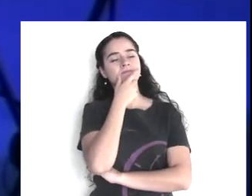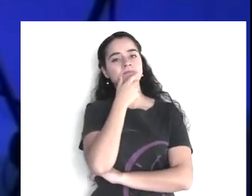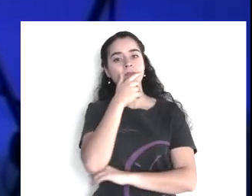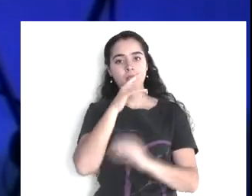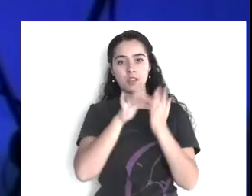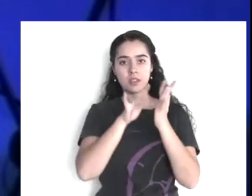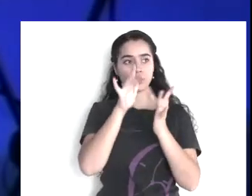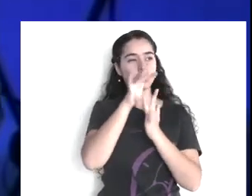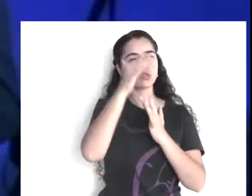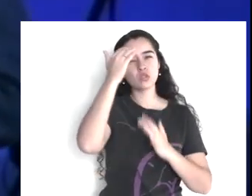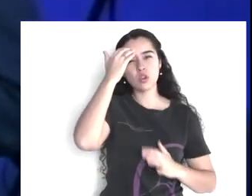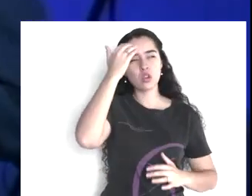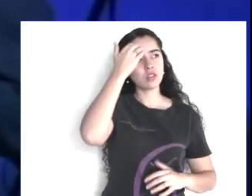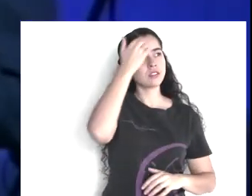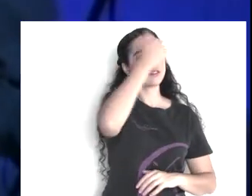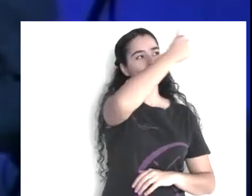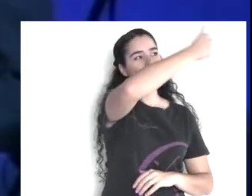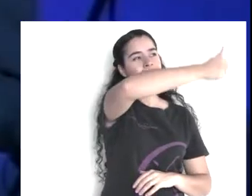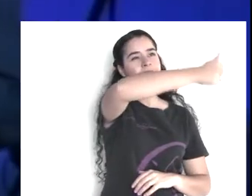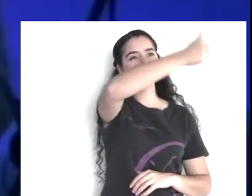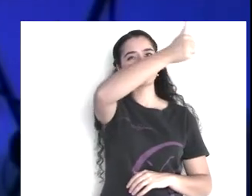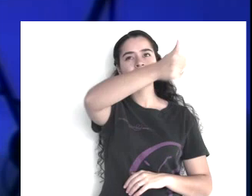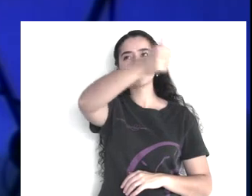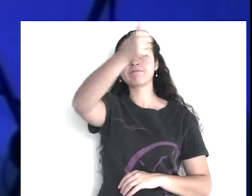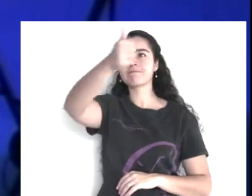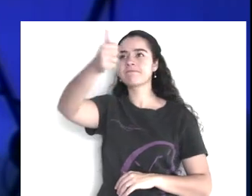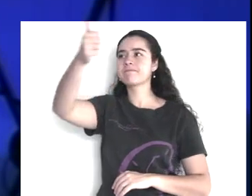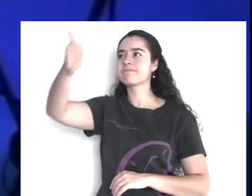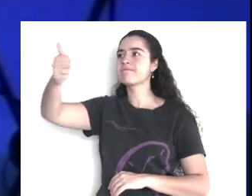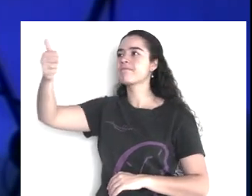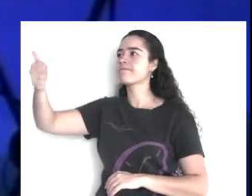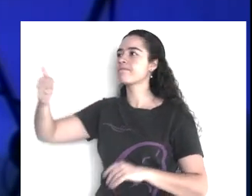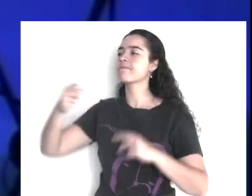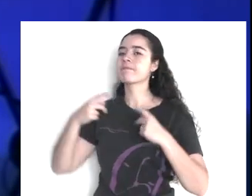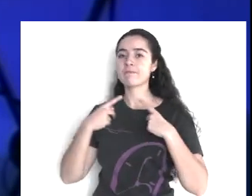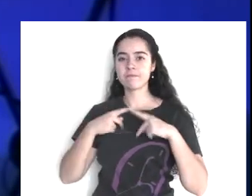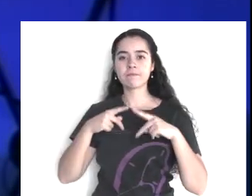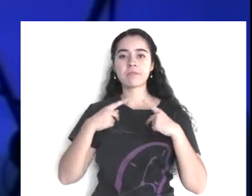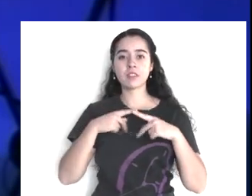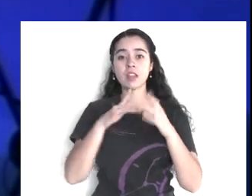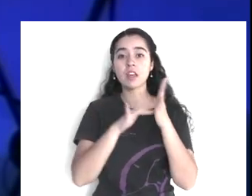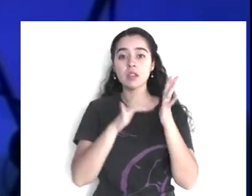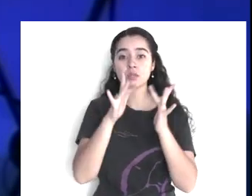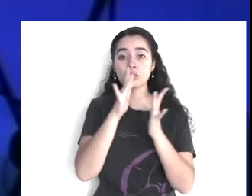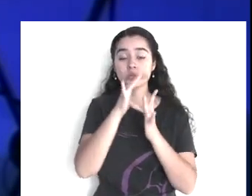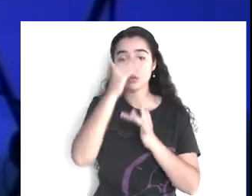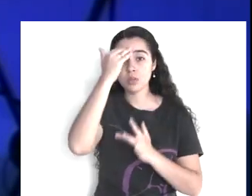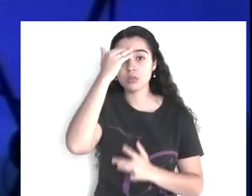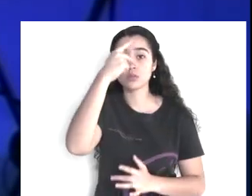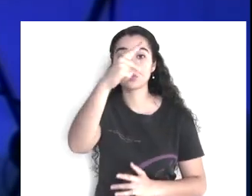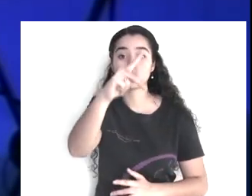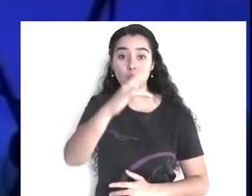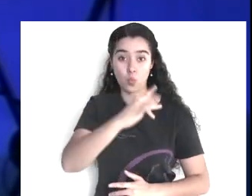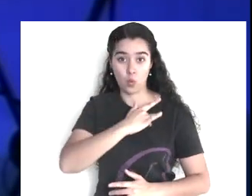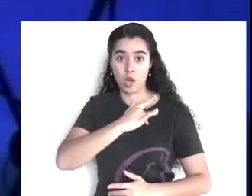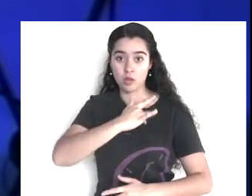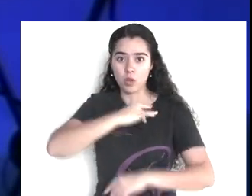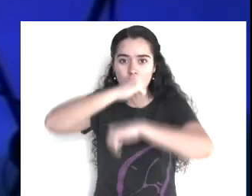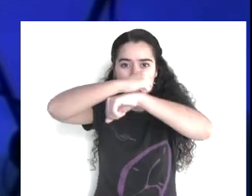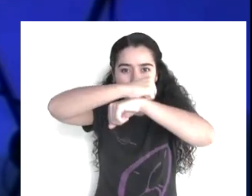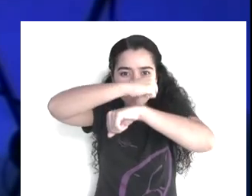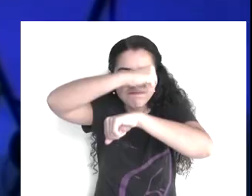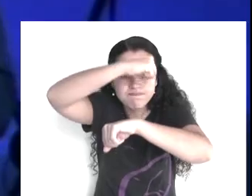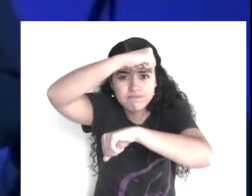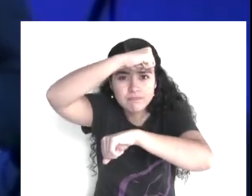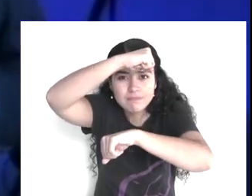Jesús conocía lo que había en el corazón del hombre y lo sigue conociendo. Nosotros no. No, ese